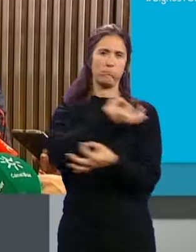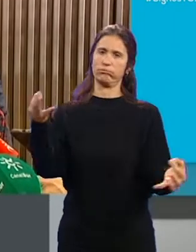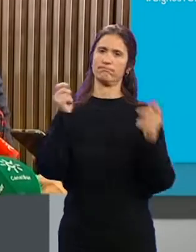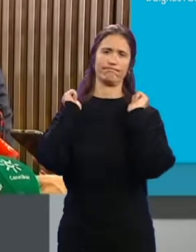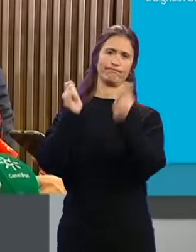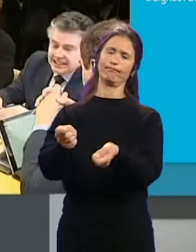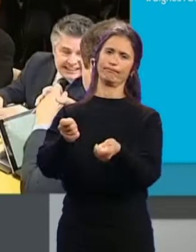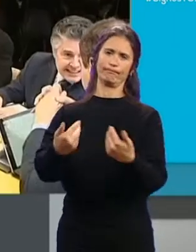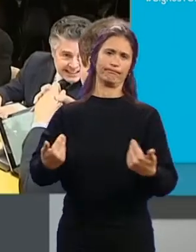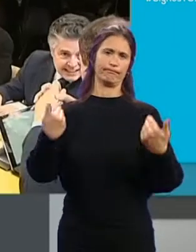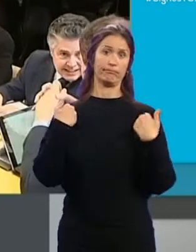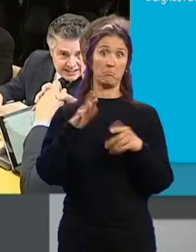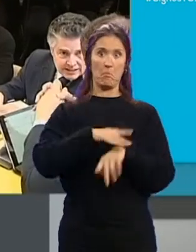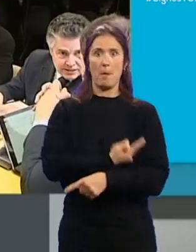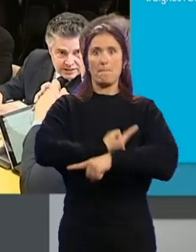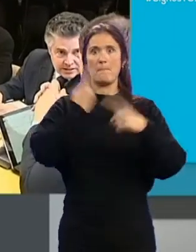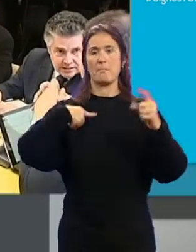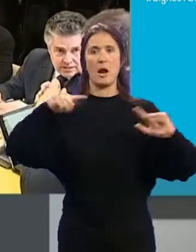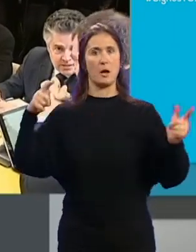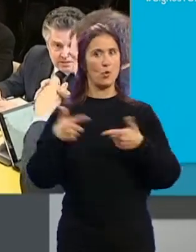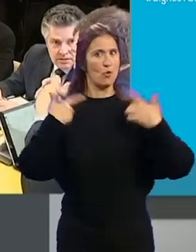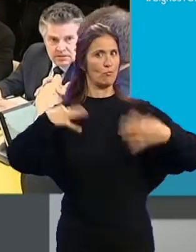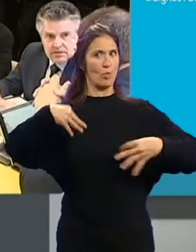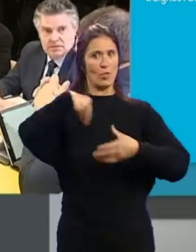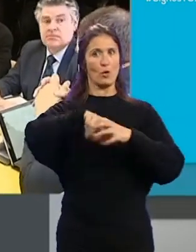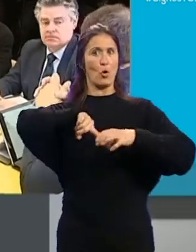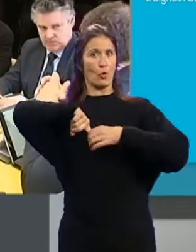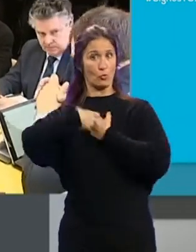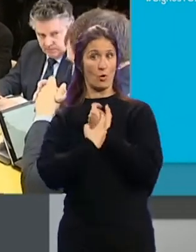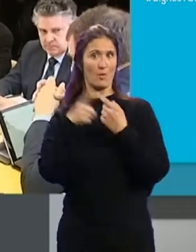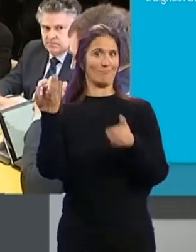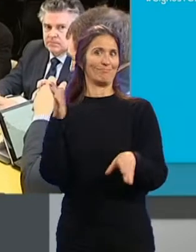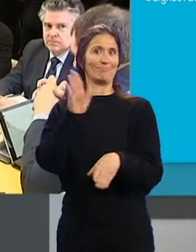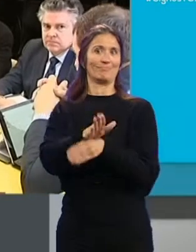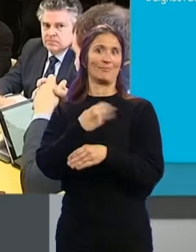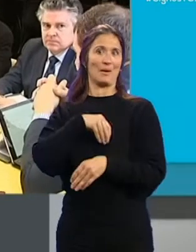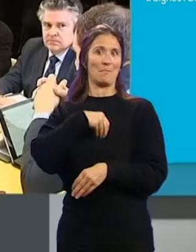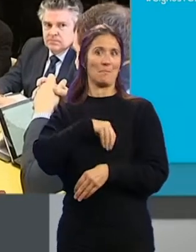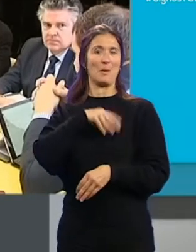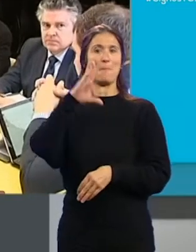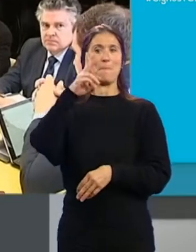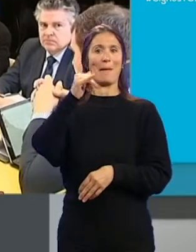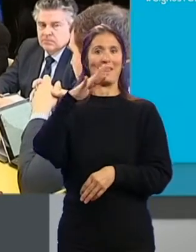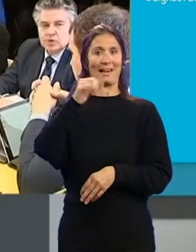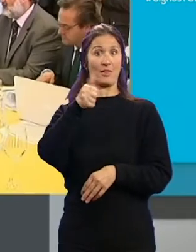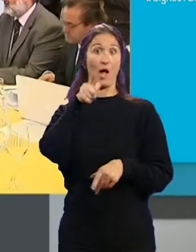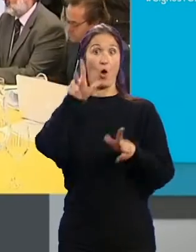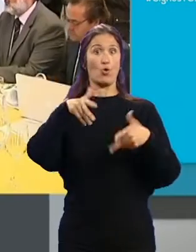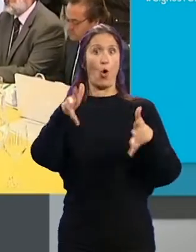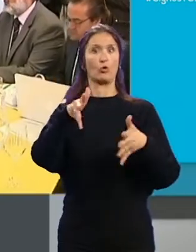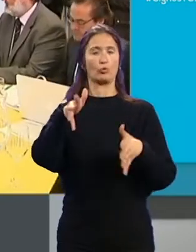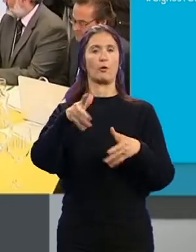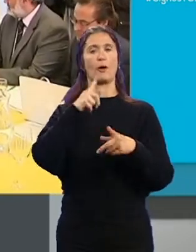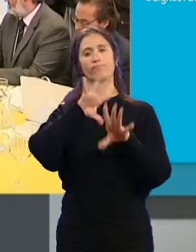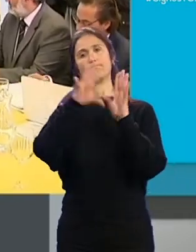hacerse cargo. Era la primera reunión ordinaria del consorcio... la que asistía Patricia del Pozo... ...la consejera ha hecho